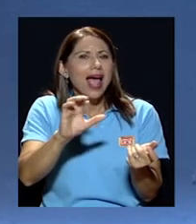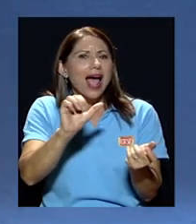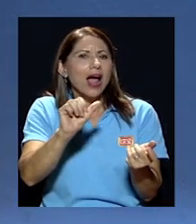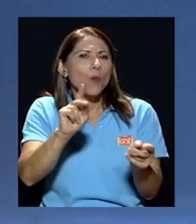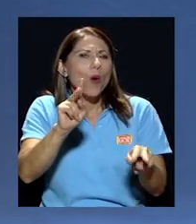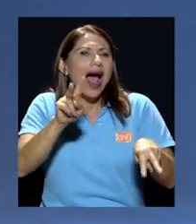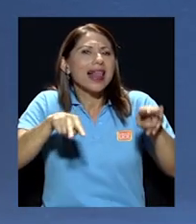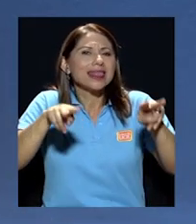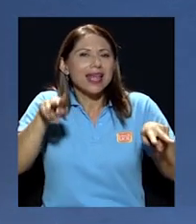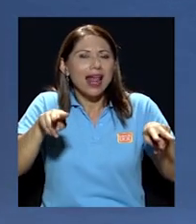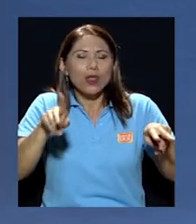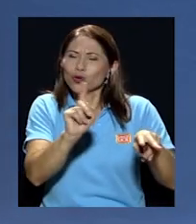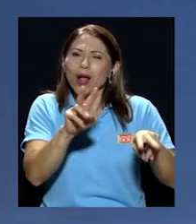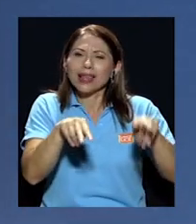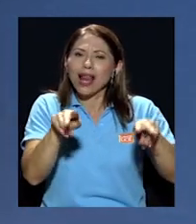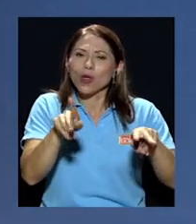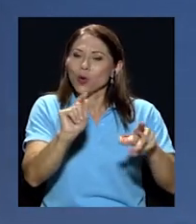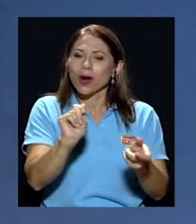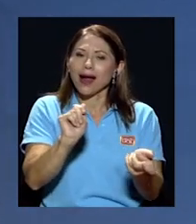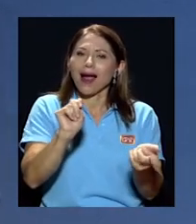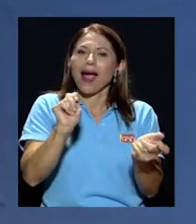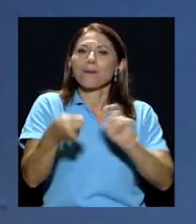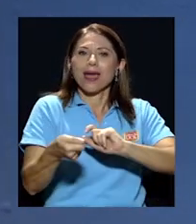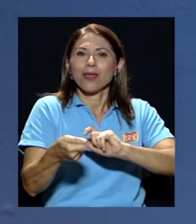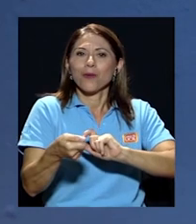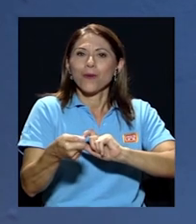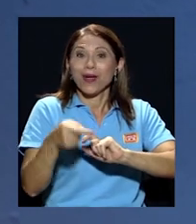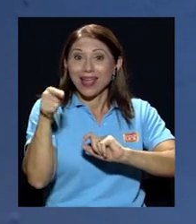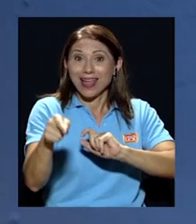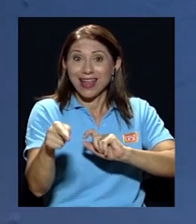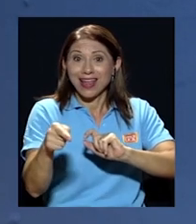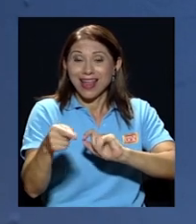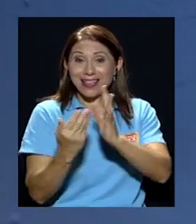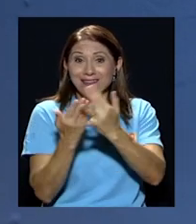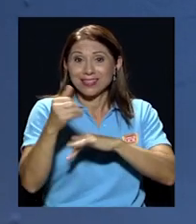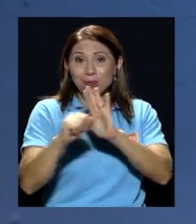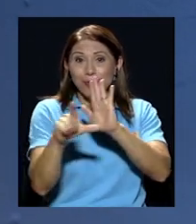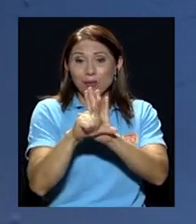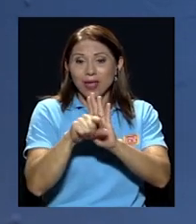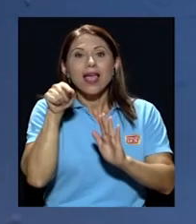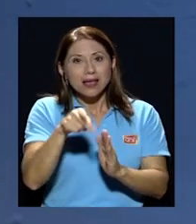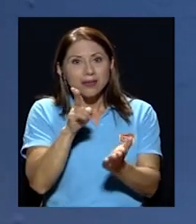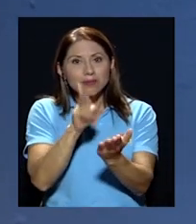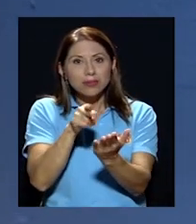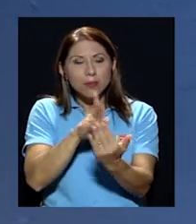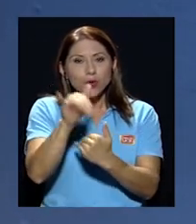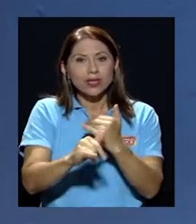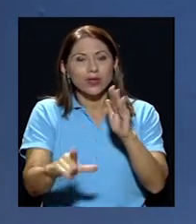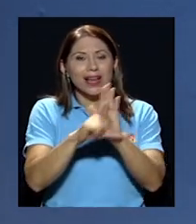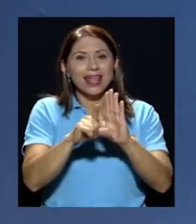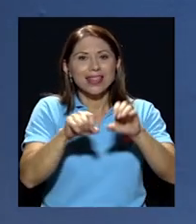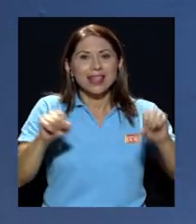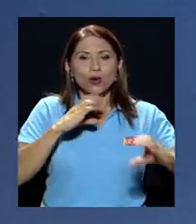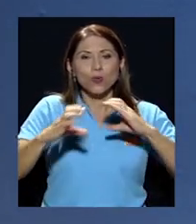en el trámite legislativo fue el tema de telecomunicaciones el proyecto de ley de telecomunicaciones que excluyeron